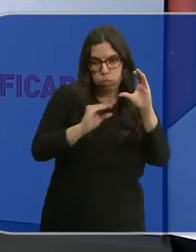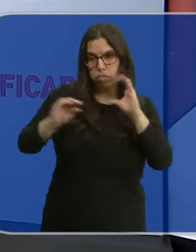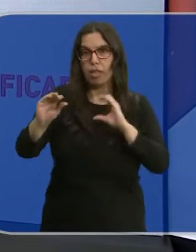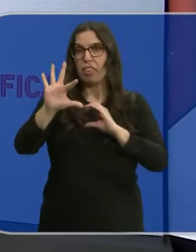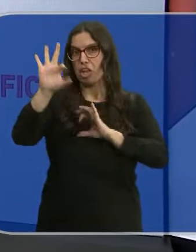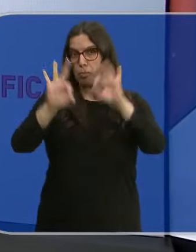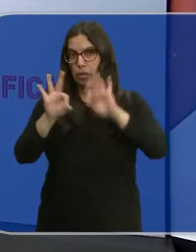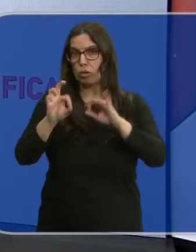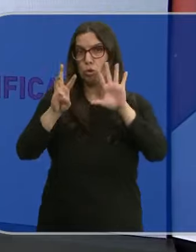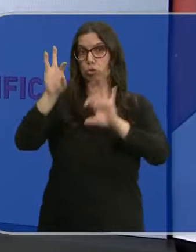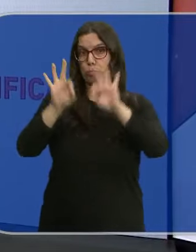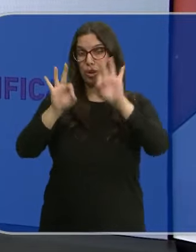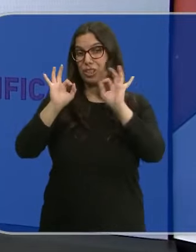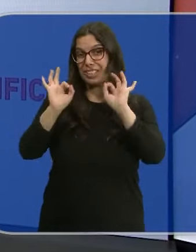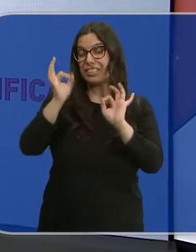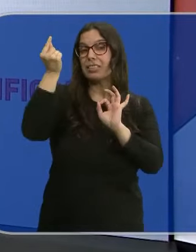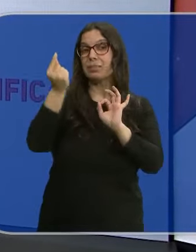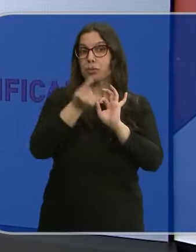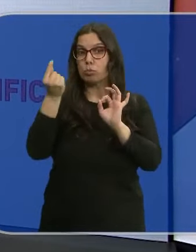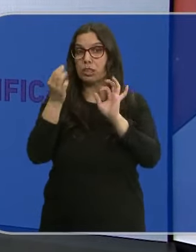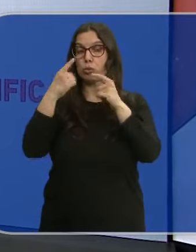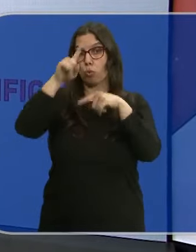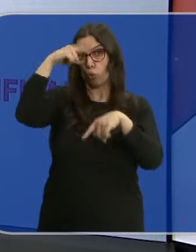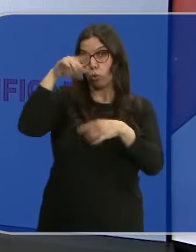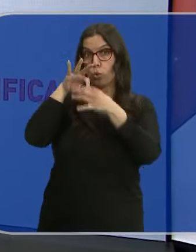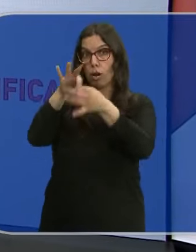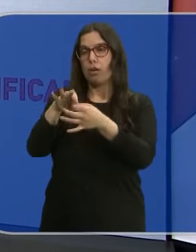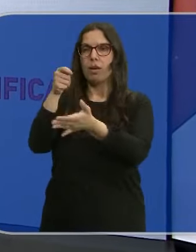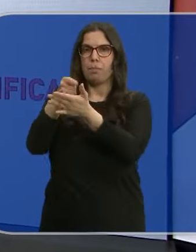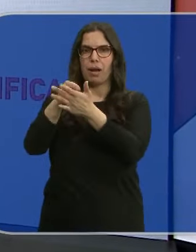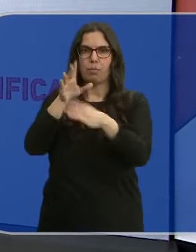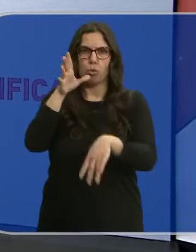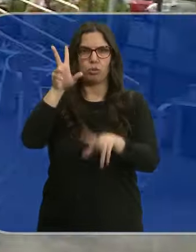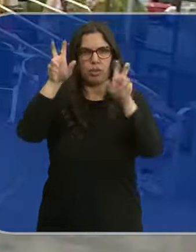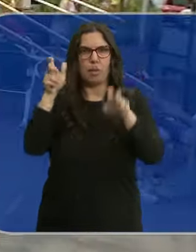de fiestas o eventos culturales al pago de las licencias de la SGAE por derechos de autor.